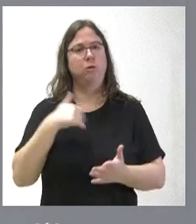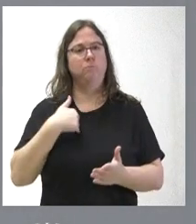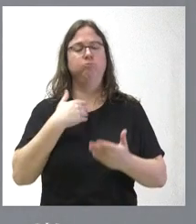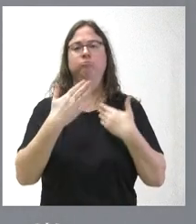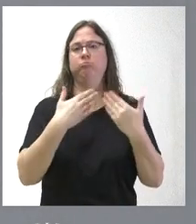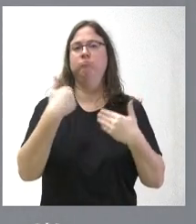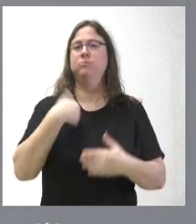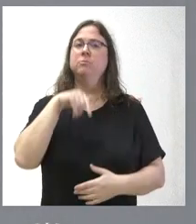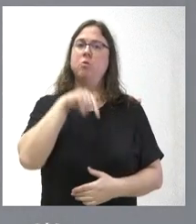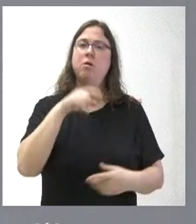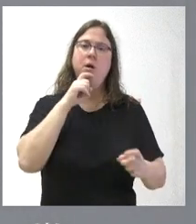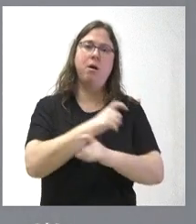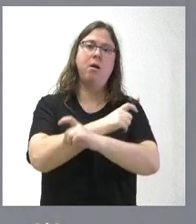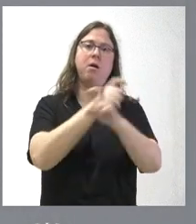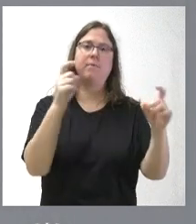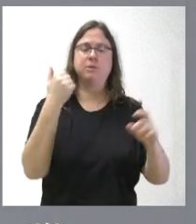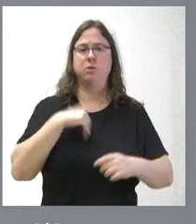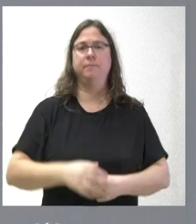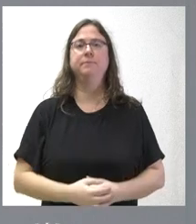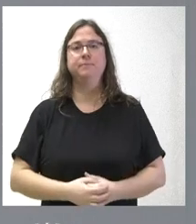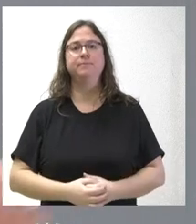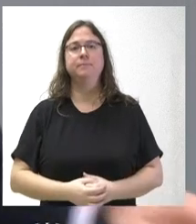los cuales les hemos informado.